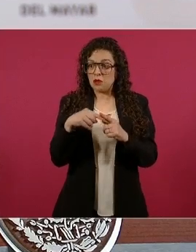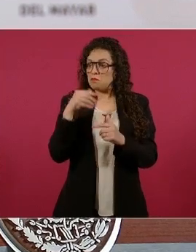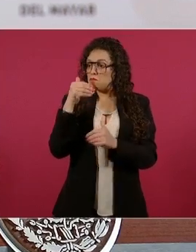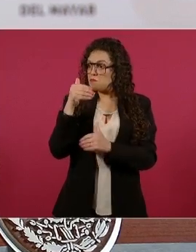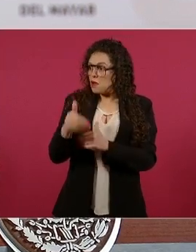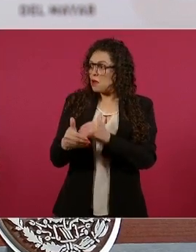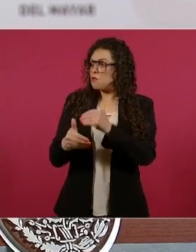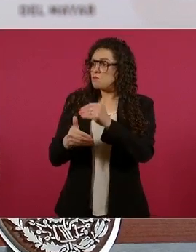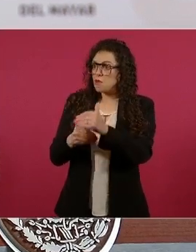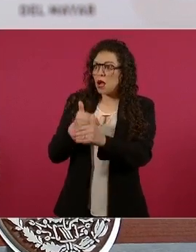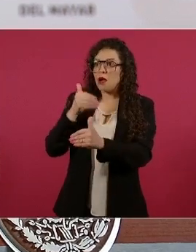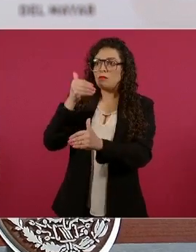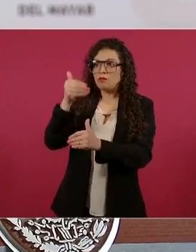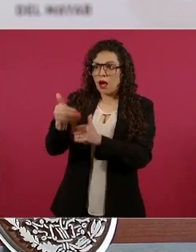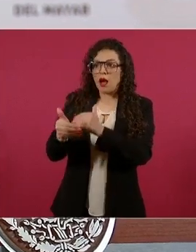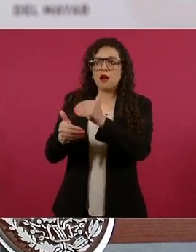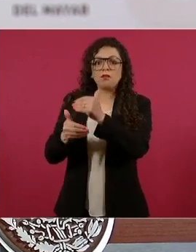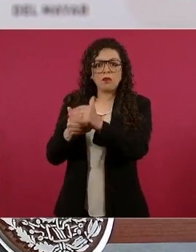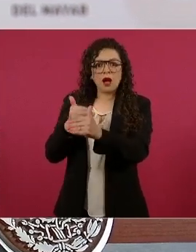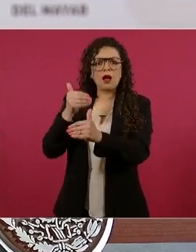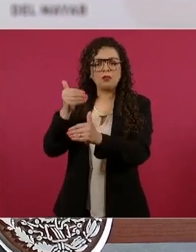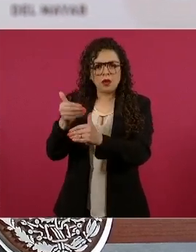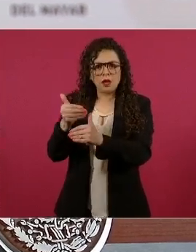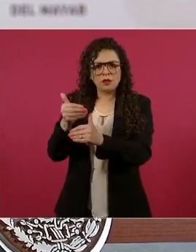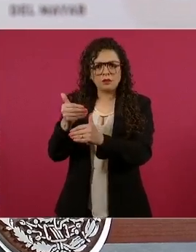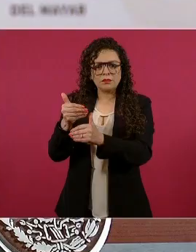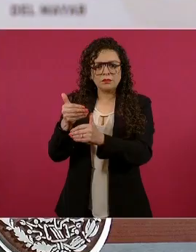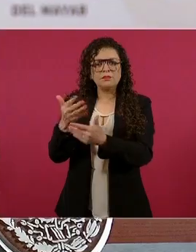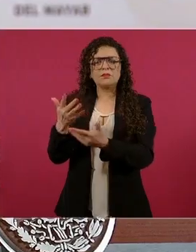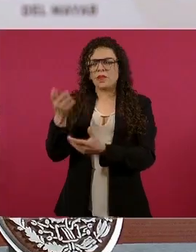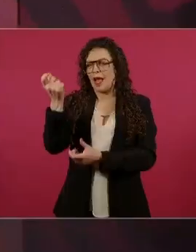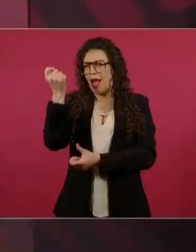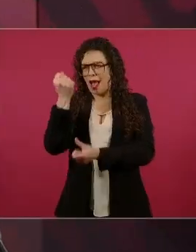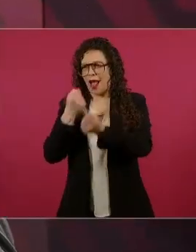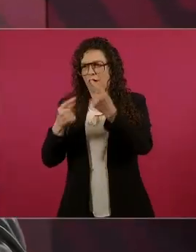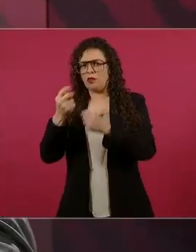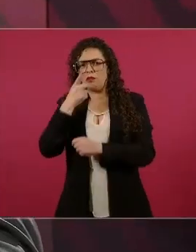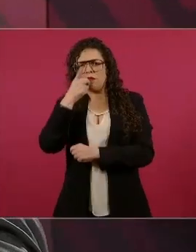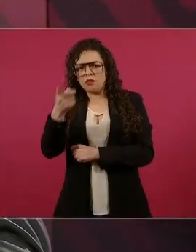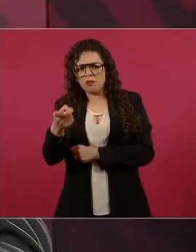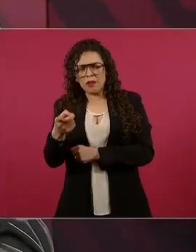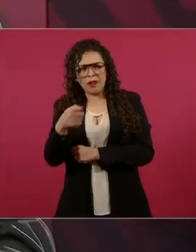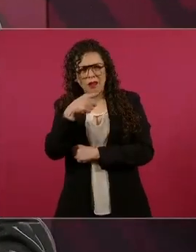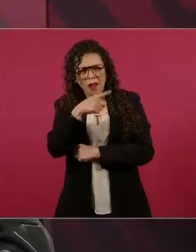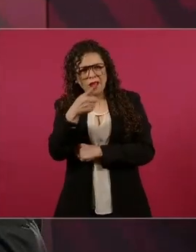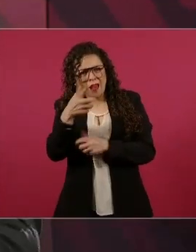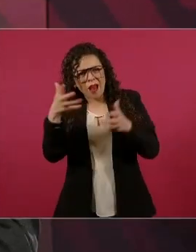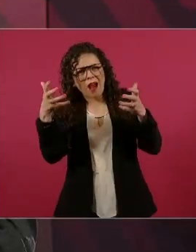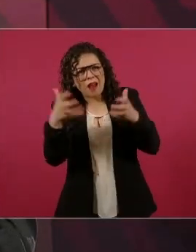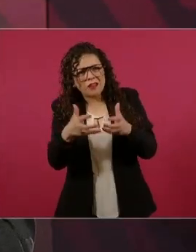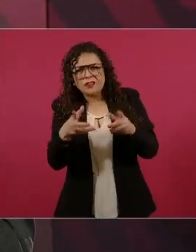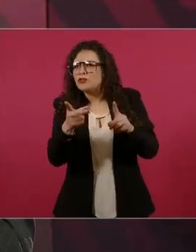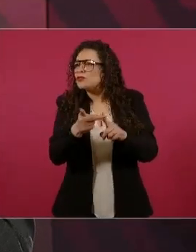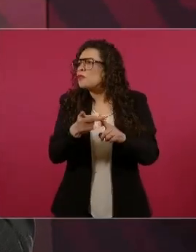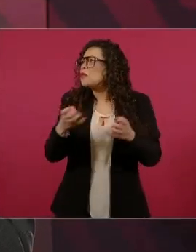¿Dónde están los resultados?, dicen los adversarios